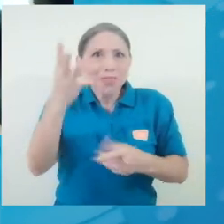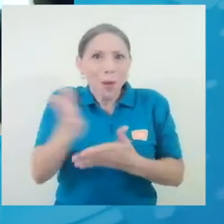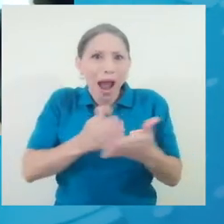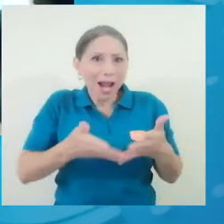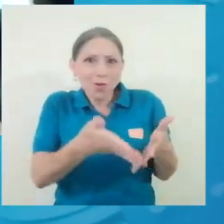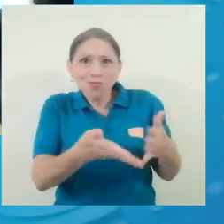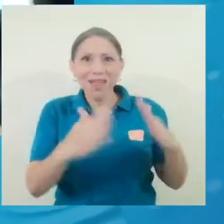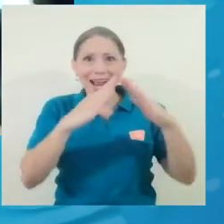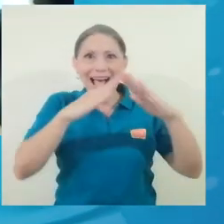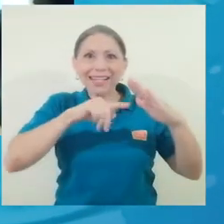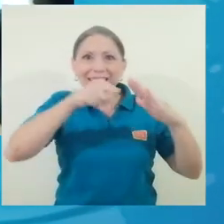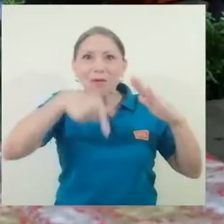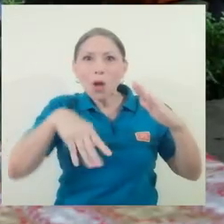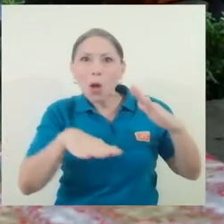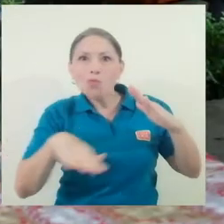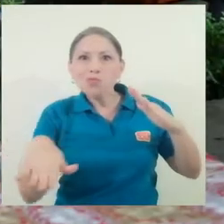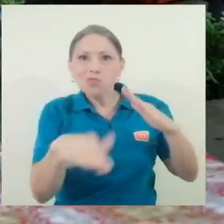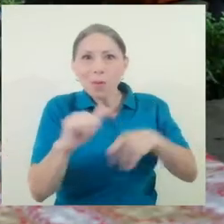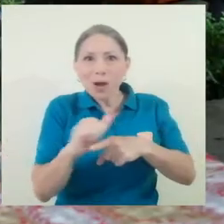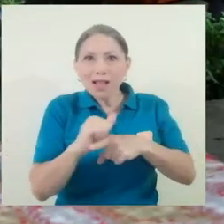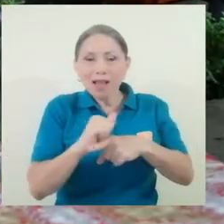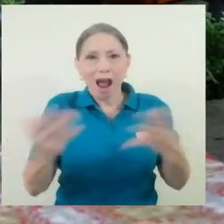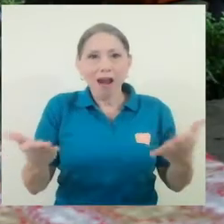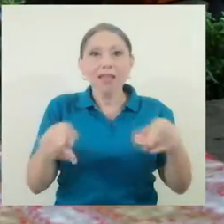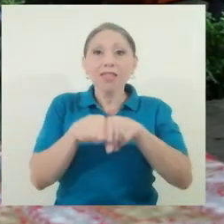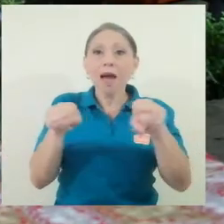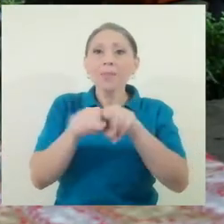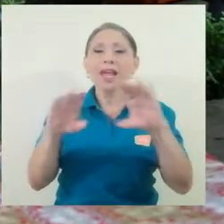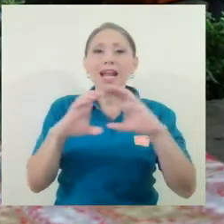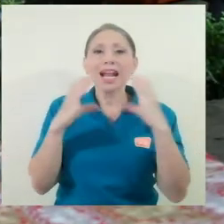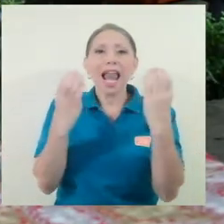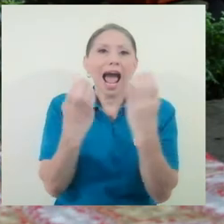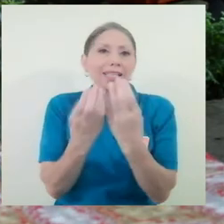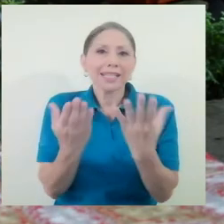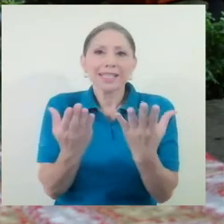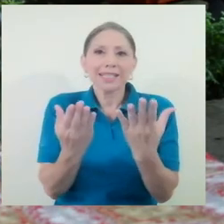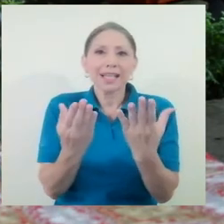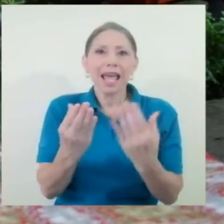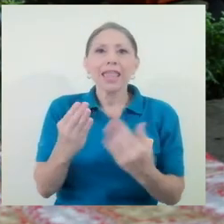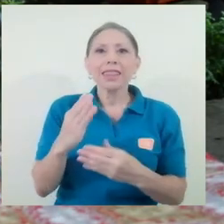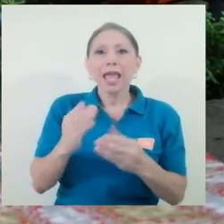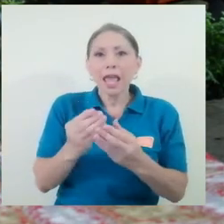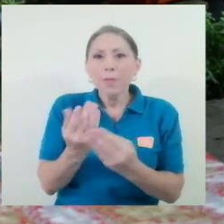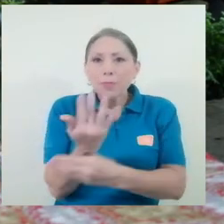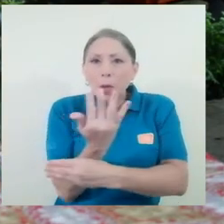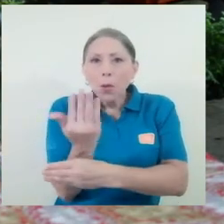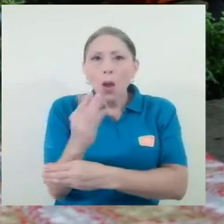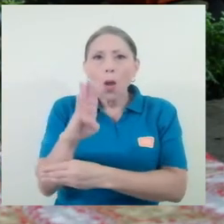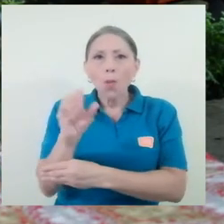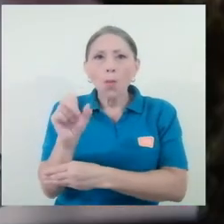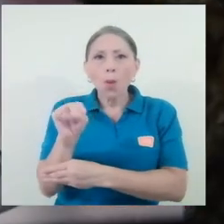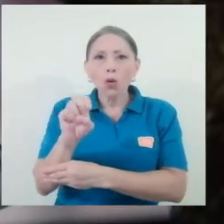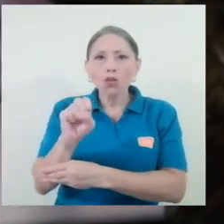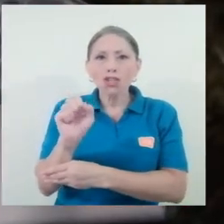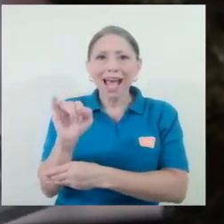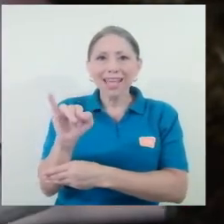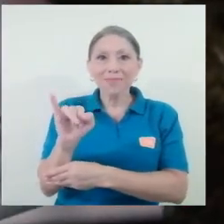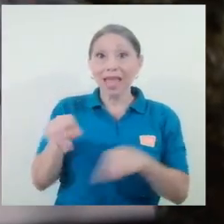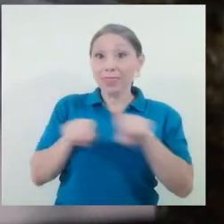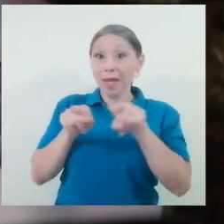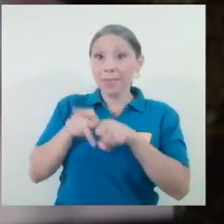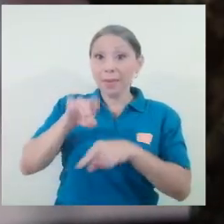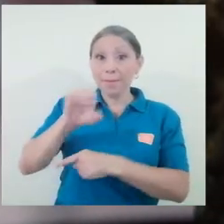casa, clases, por ejemplo, los cursos de bonsai. El PIAM también